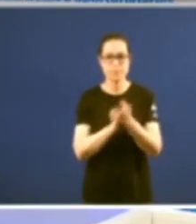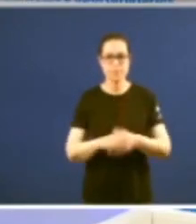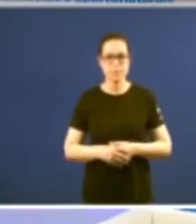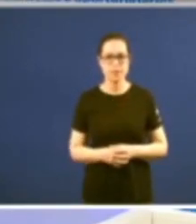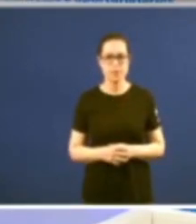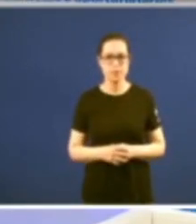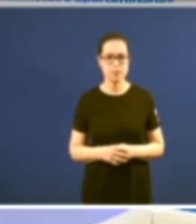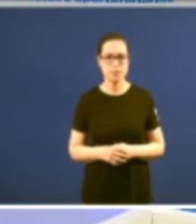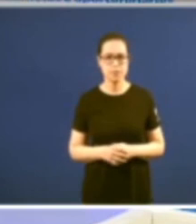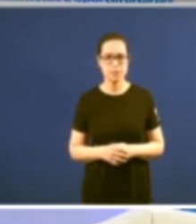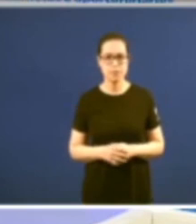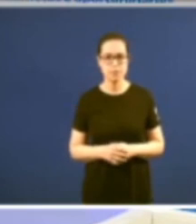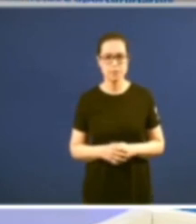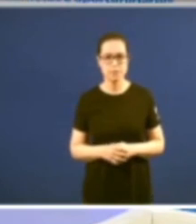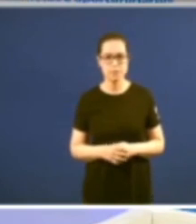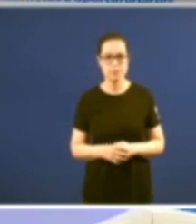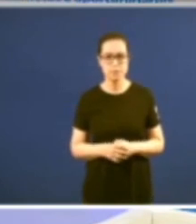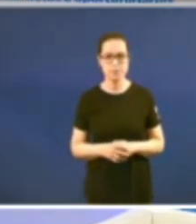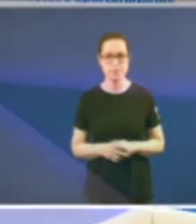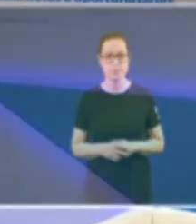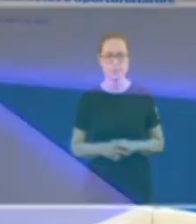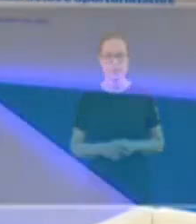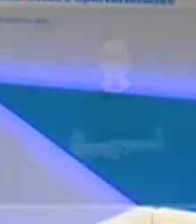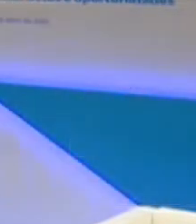aplausos aplausos